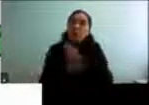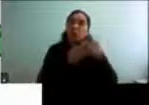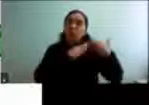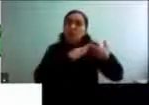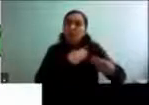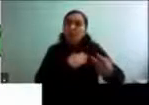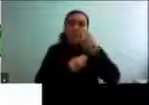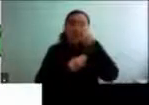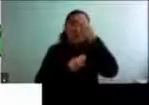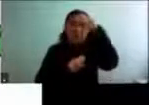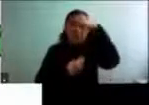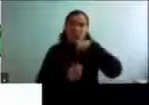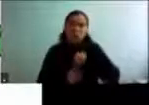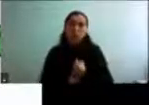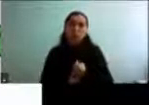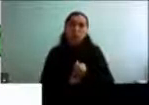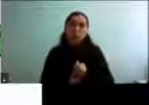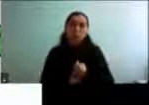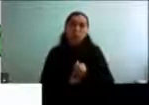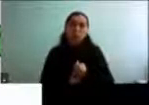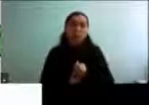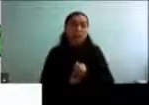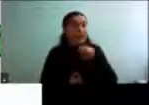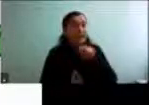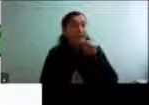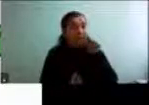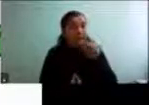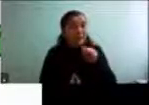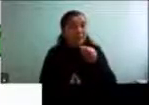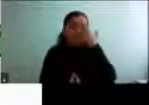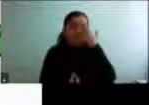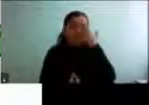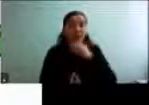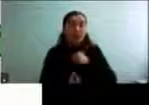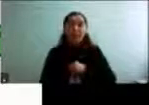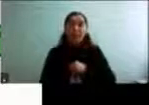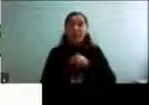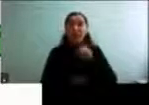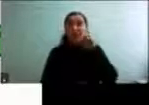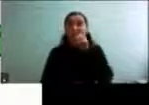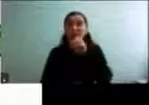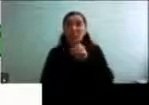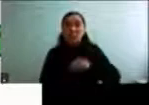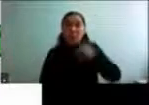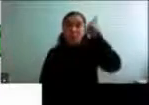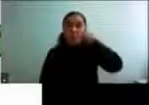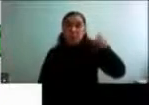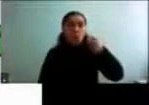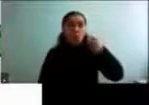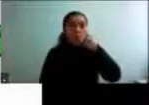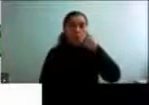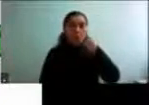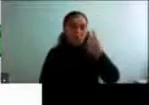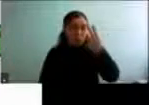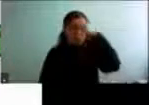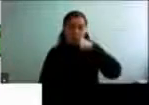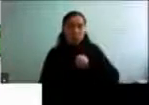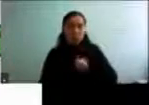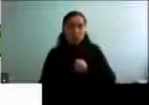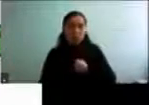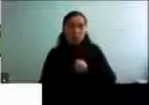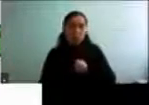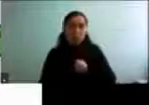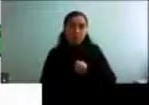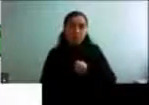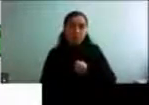me reconozco. Y esa es una mala señal cuando una persona te dice ya no me reconozco, ¿no?